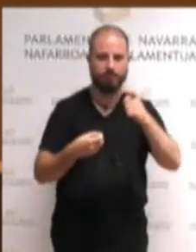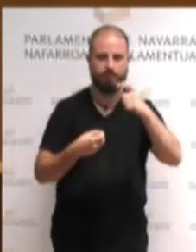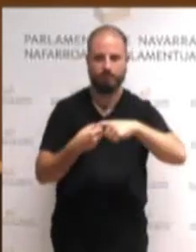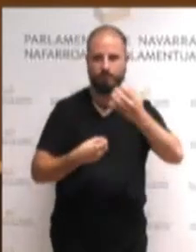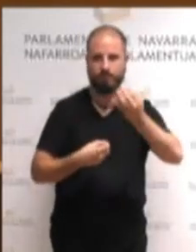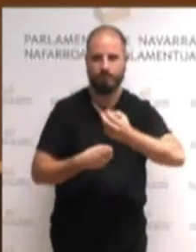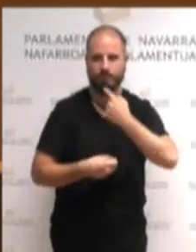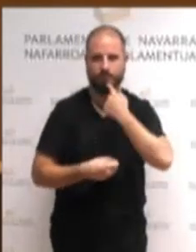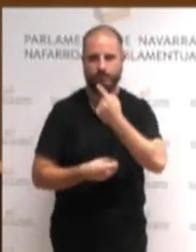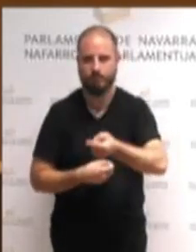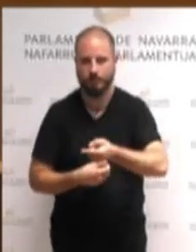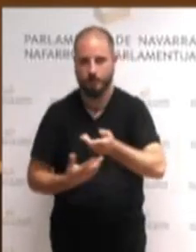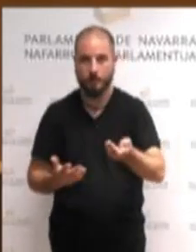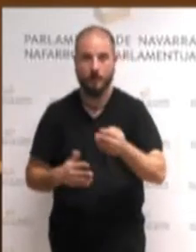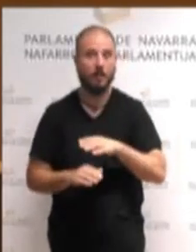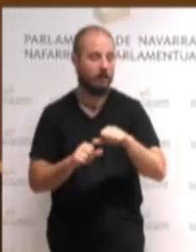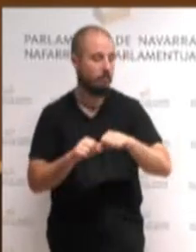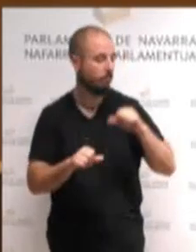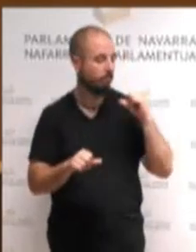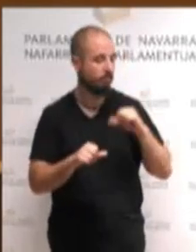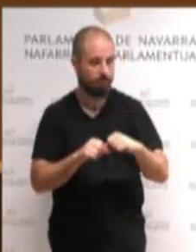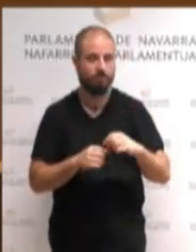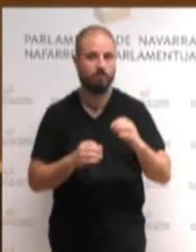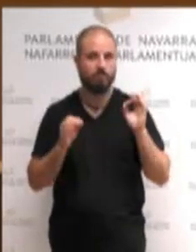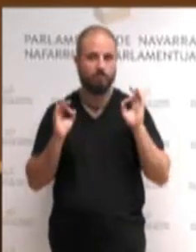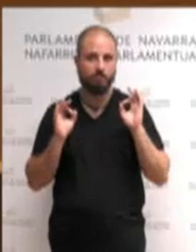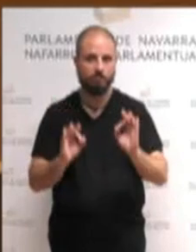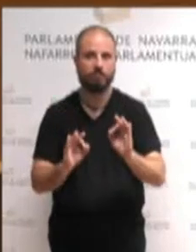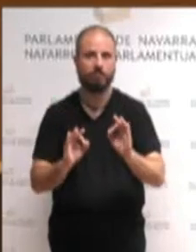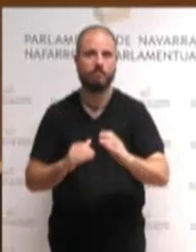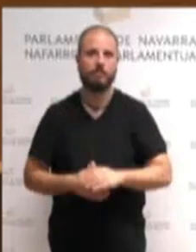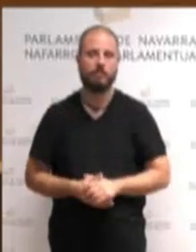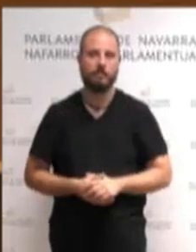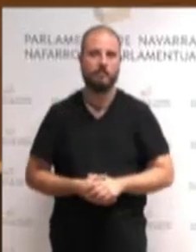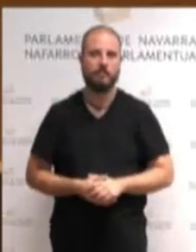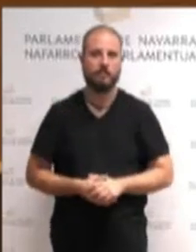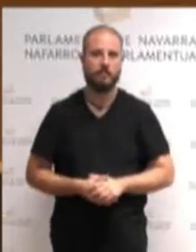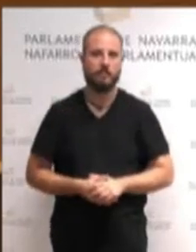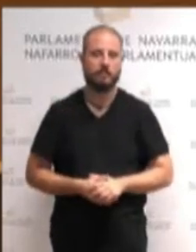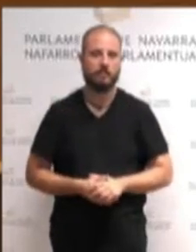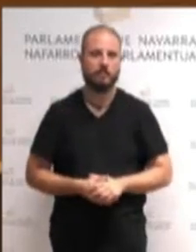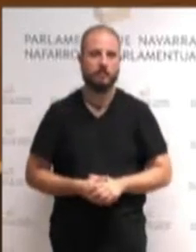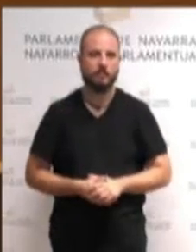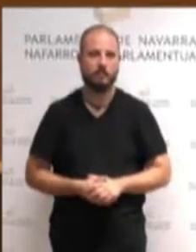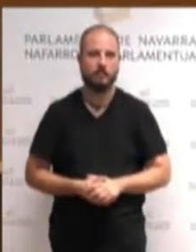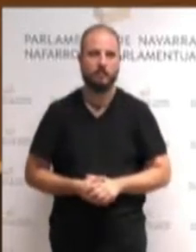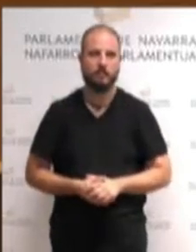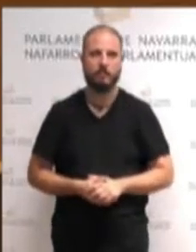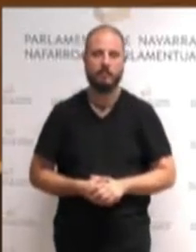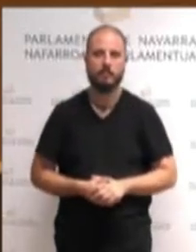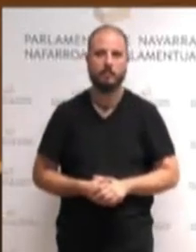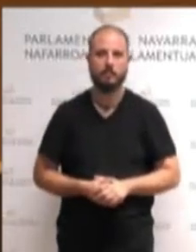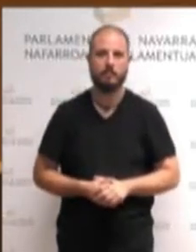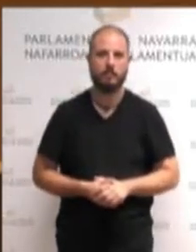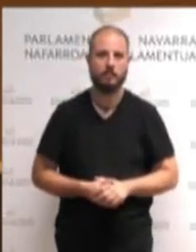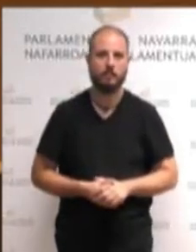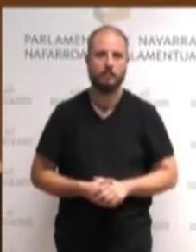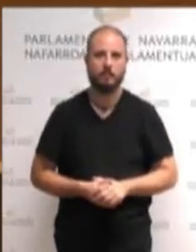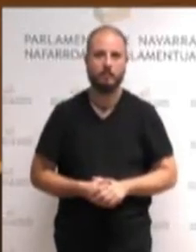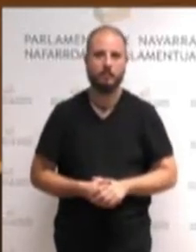Eta ala izan da, lau aurrekontu akordioa eginditugu,